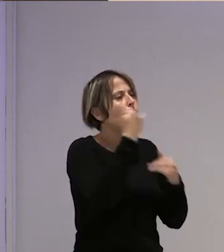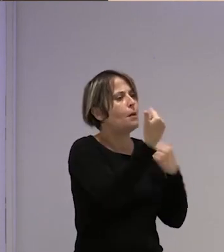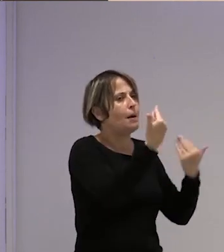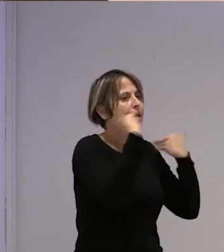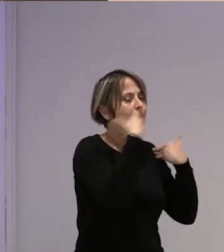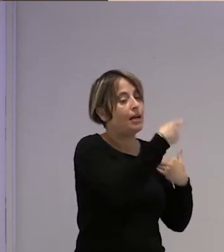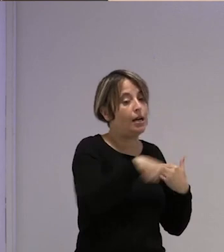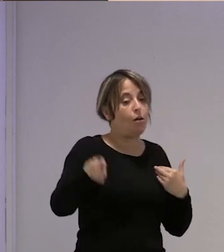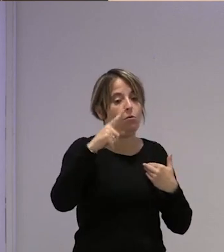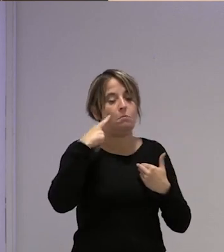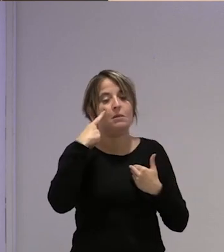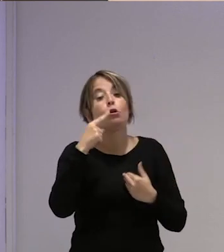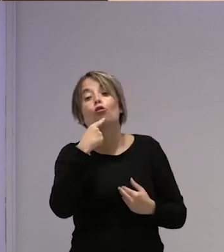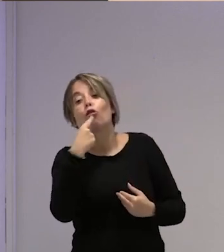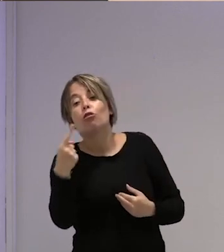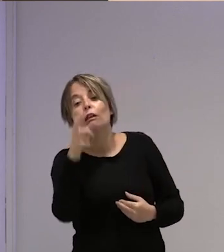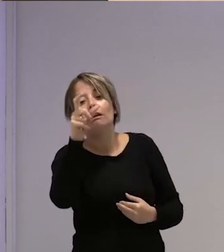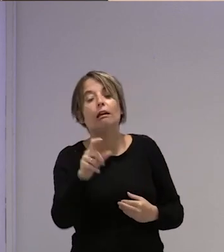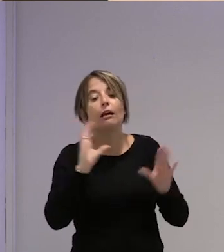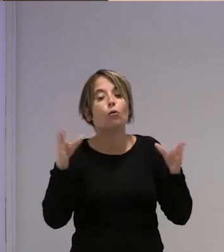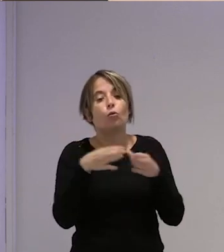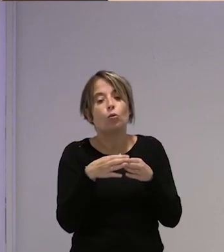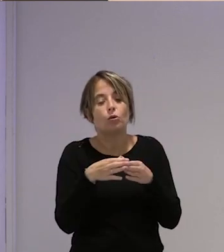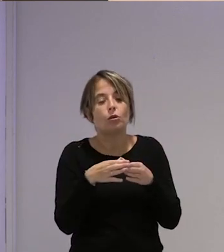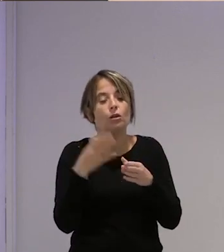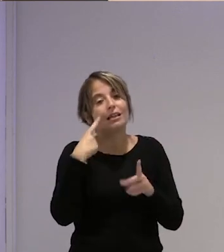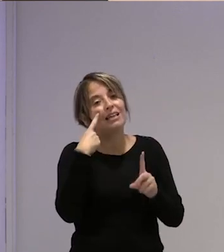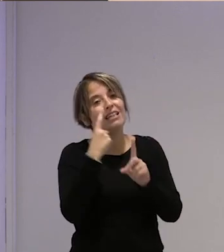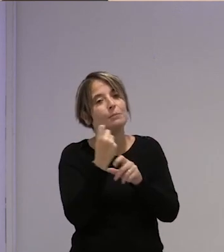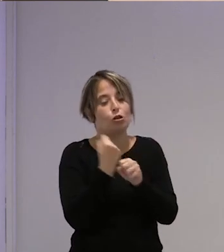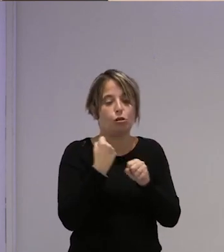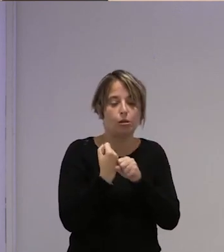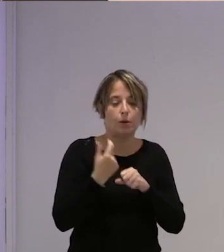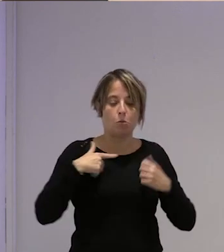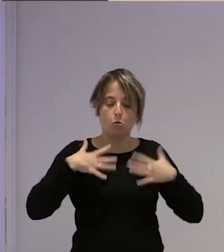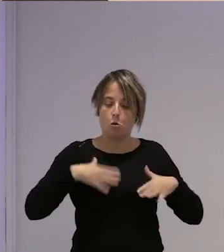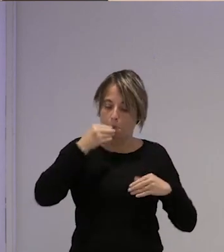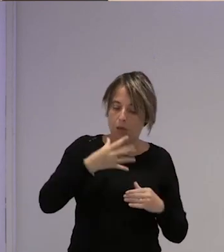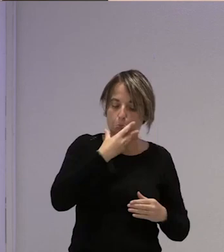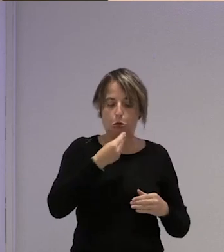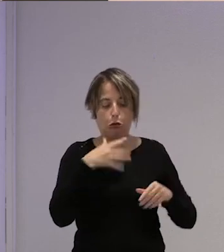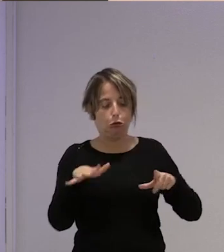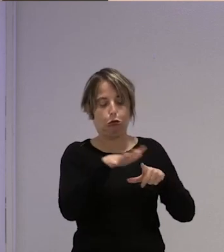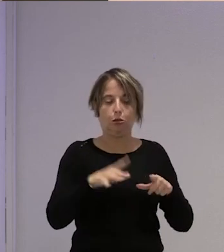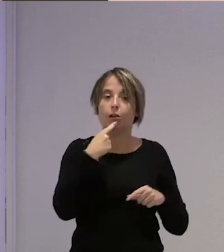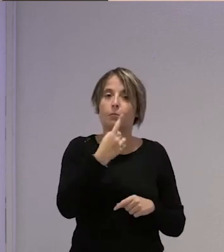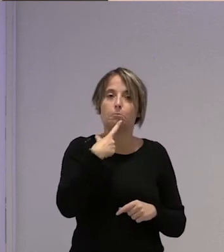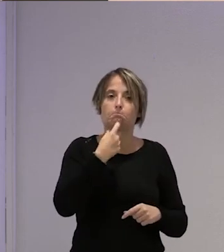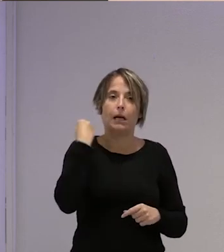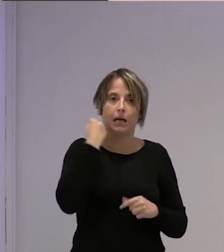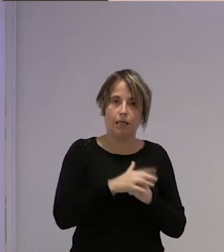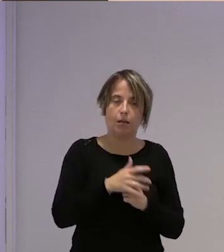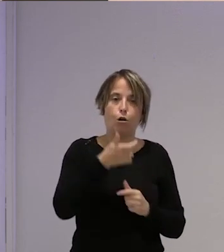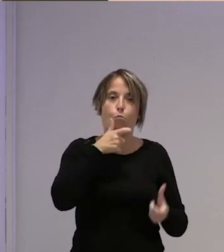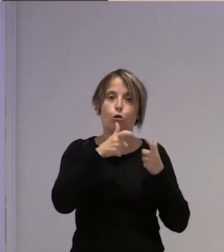encargado avisa al manijero dile a la cuadrilla que va a estar con la inspección de trabajo que esté todo muy arreglado que esté todo muy bonito y que no diga nada y no